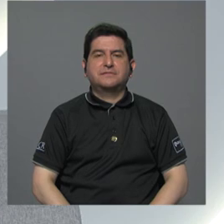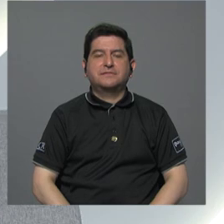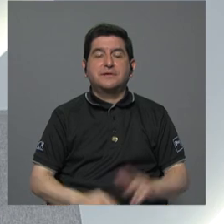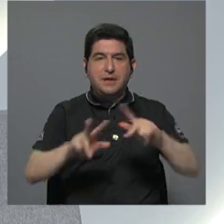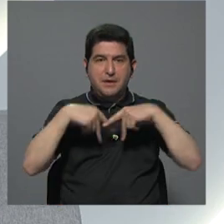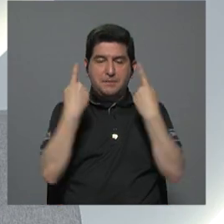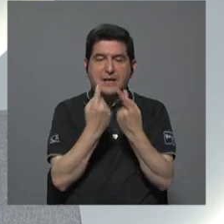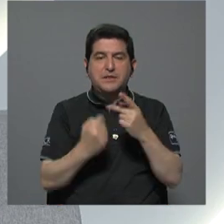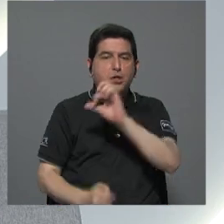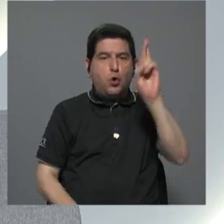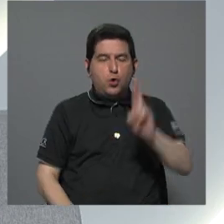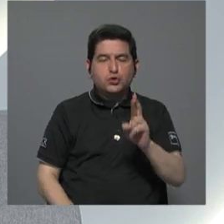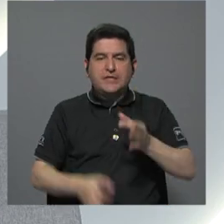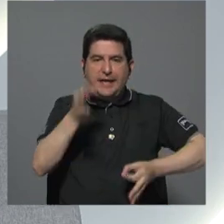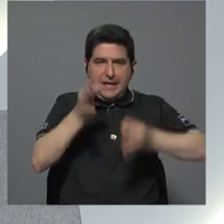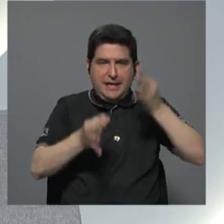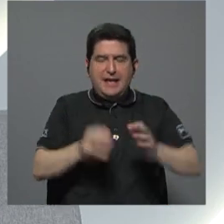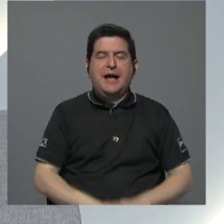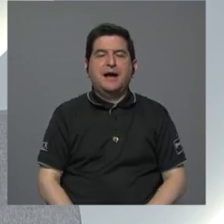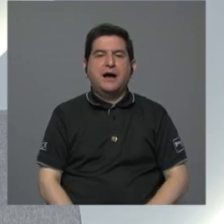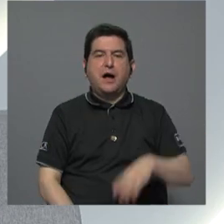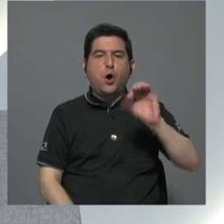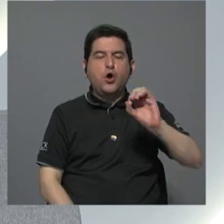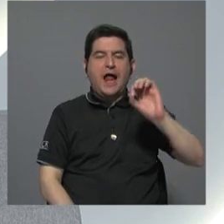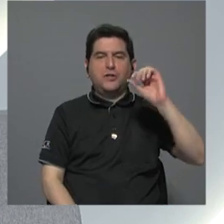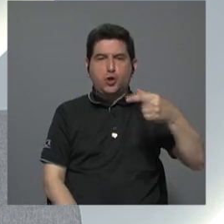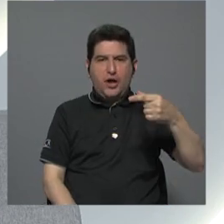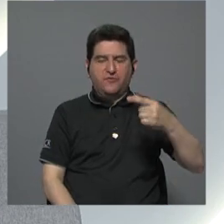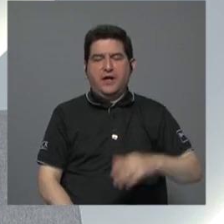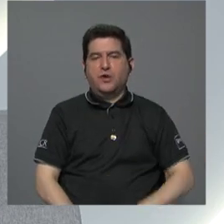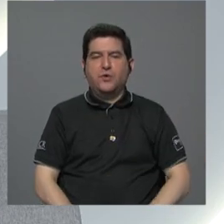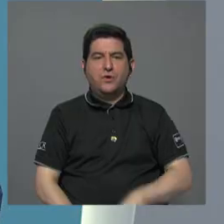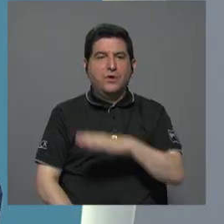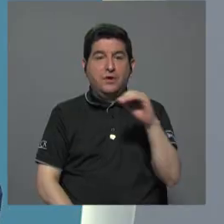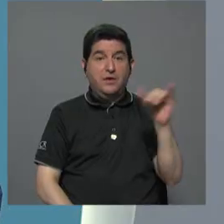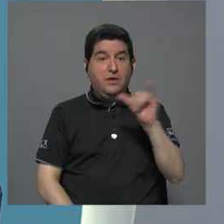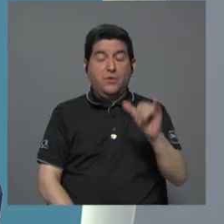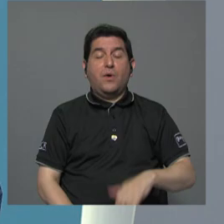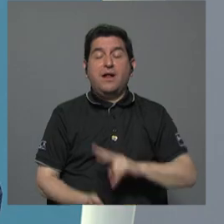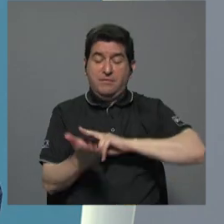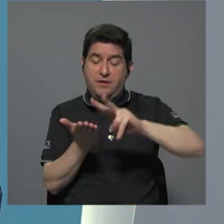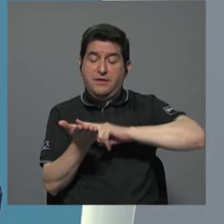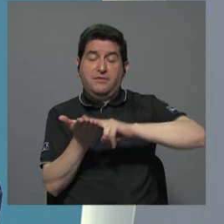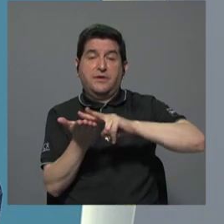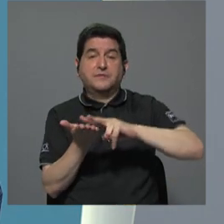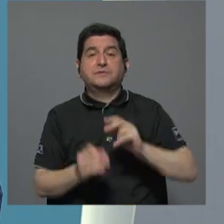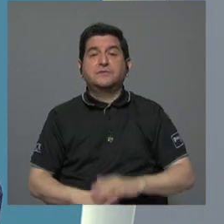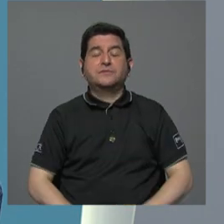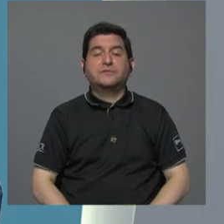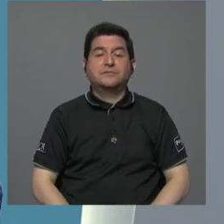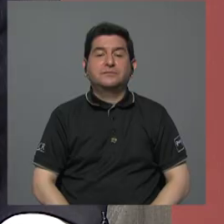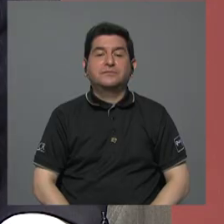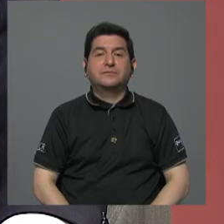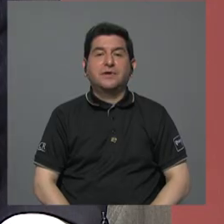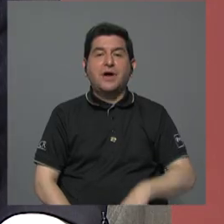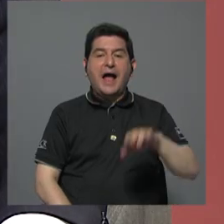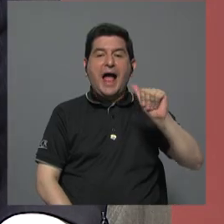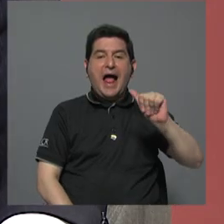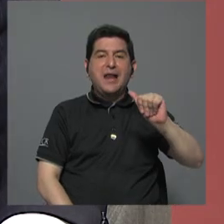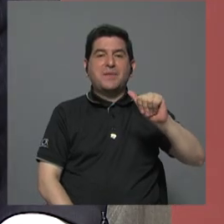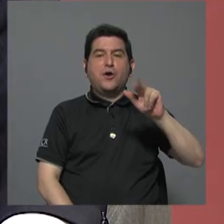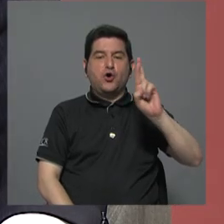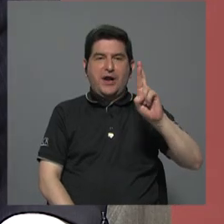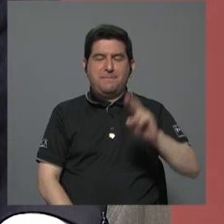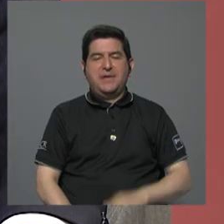Costa Rica Justa, don Orlando Guerrero, y igualmente del Partido de Liberación Nacional, don Álvaro